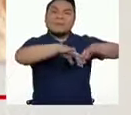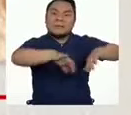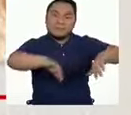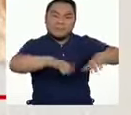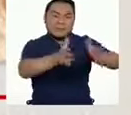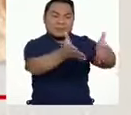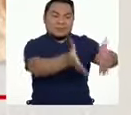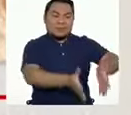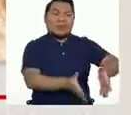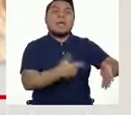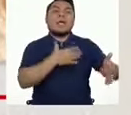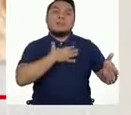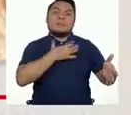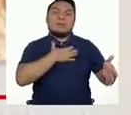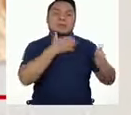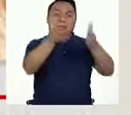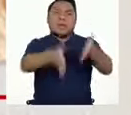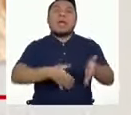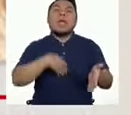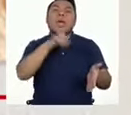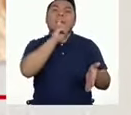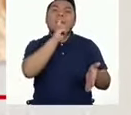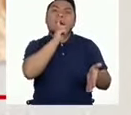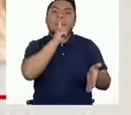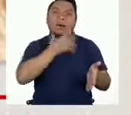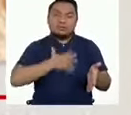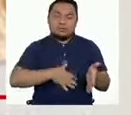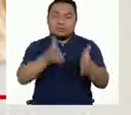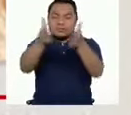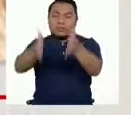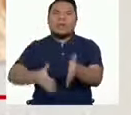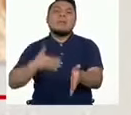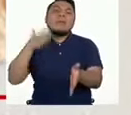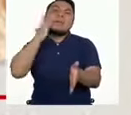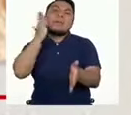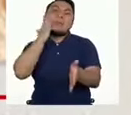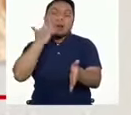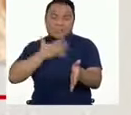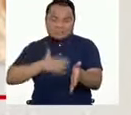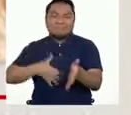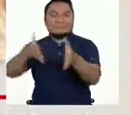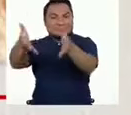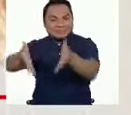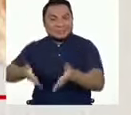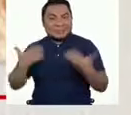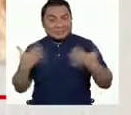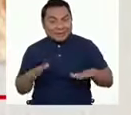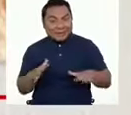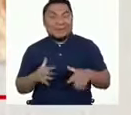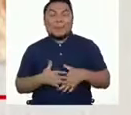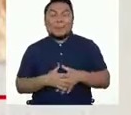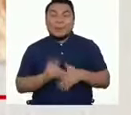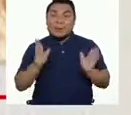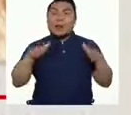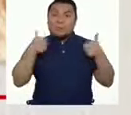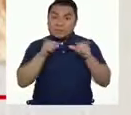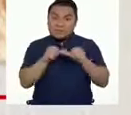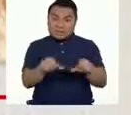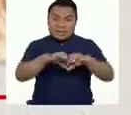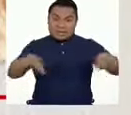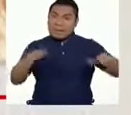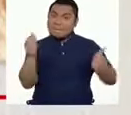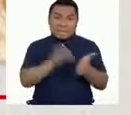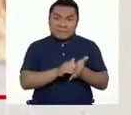prendas de mi papá y de las prendas de mi mamá? ¿Y ahora aún podemos seguir clasificándolos?